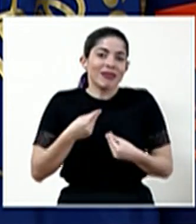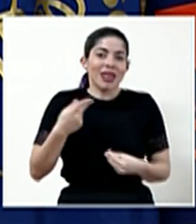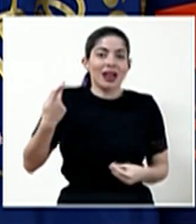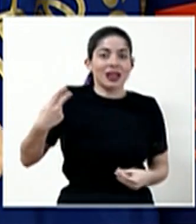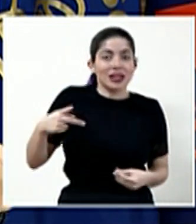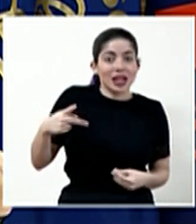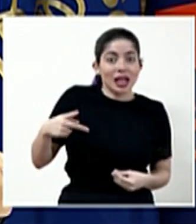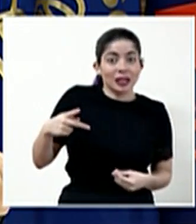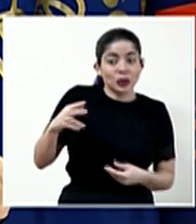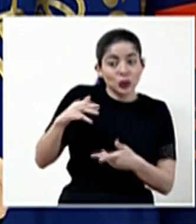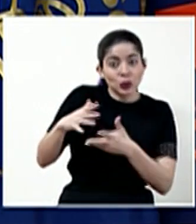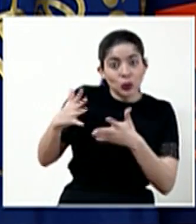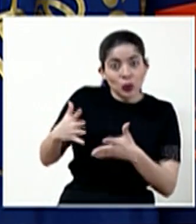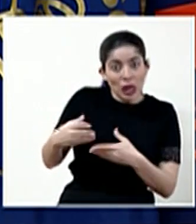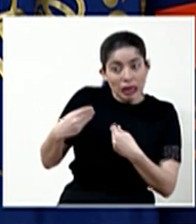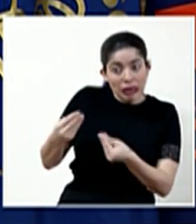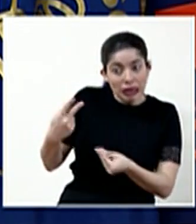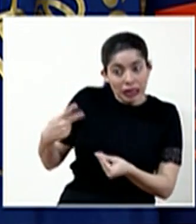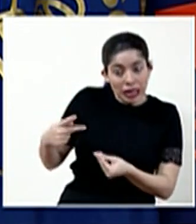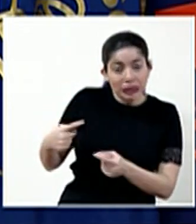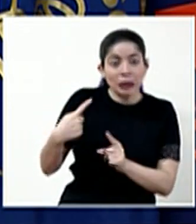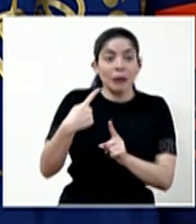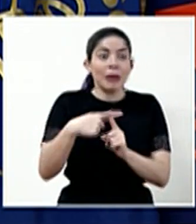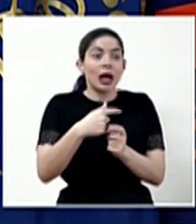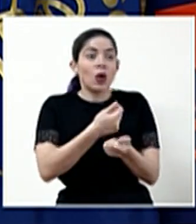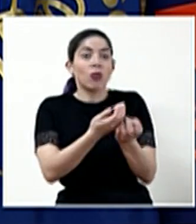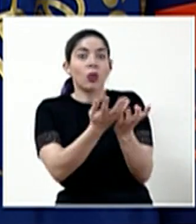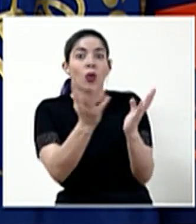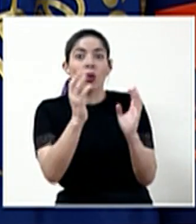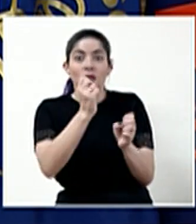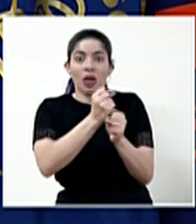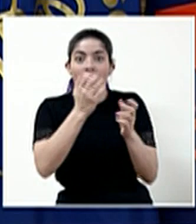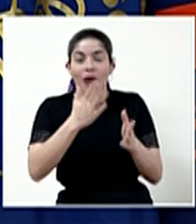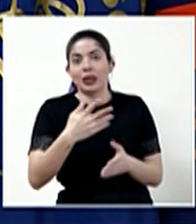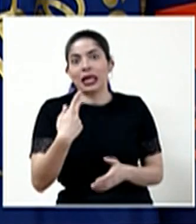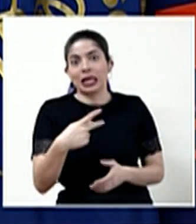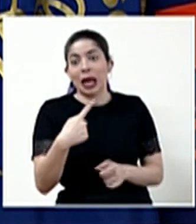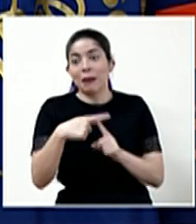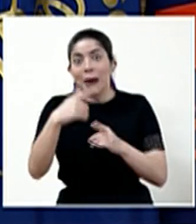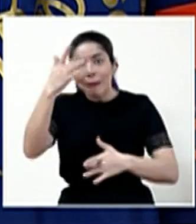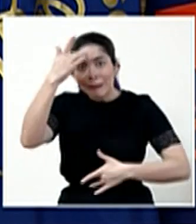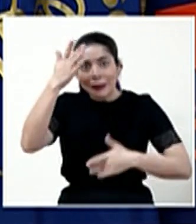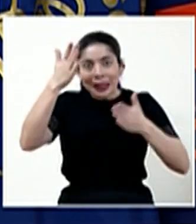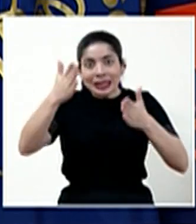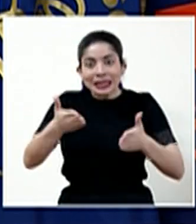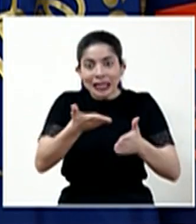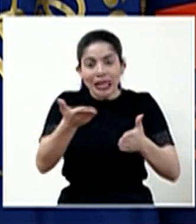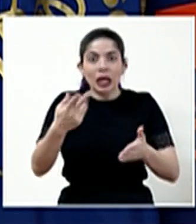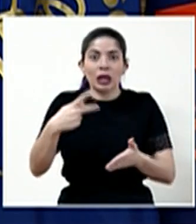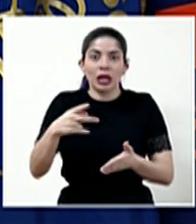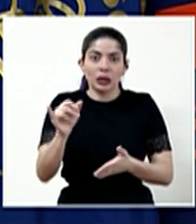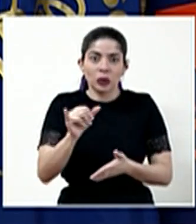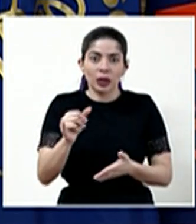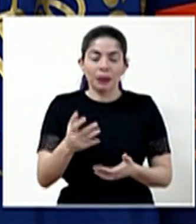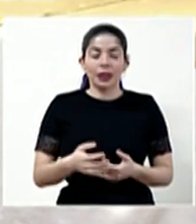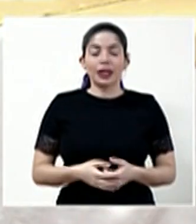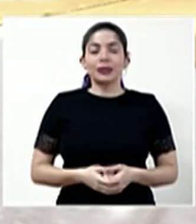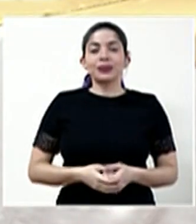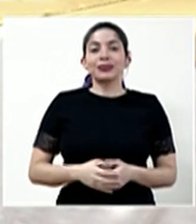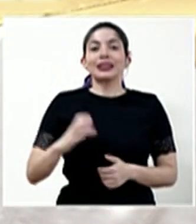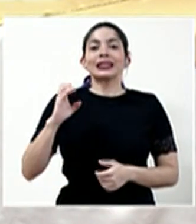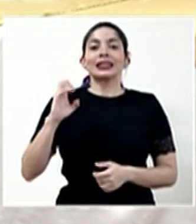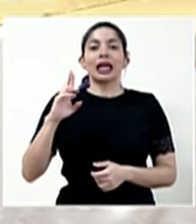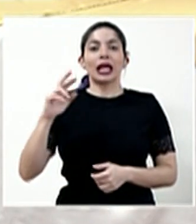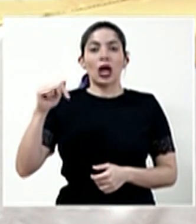no solo para los estudiantes, sino para el resto del personal y los pacientes que están hospitalizados. De